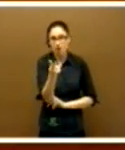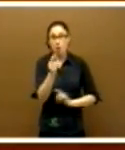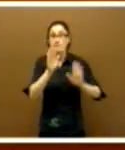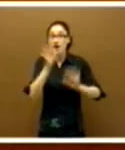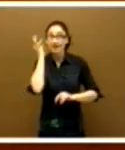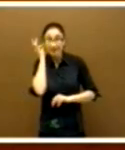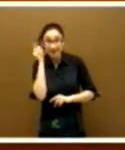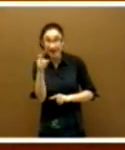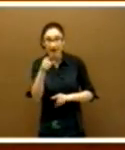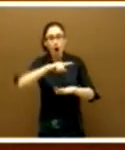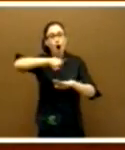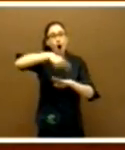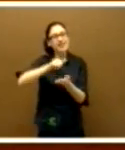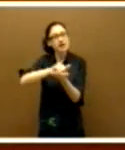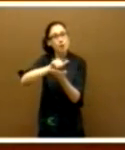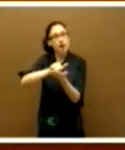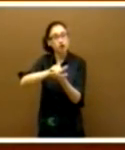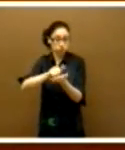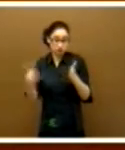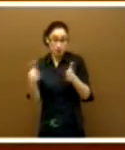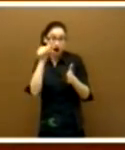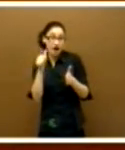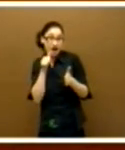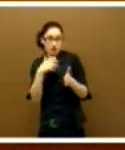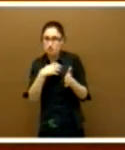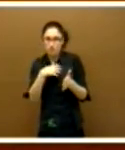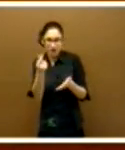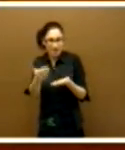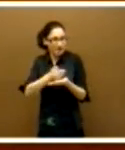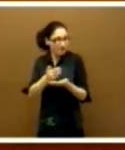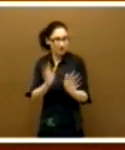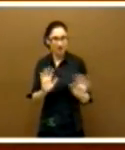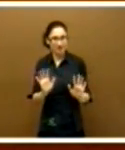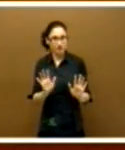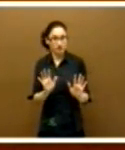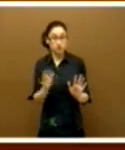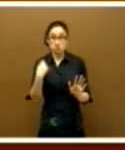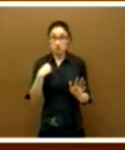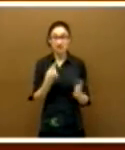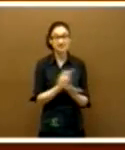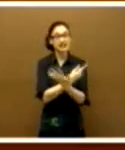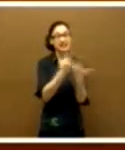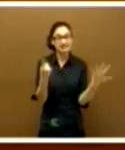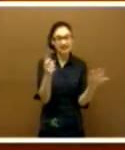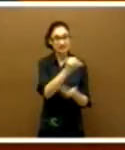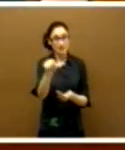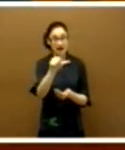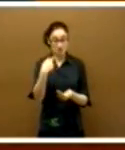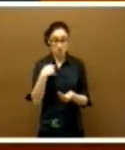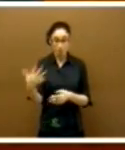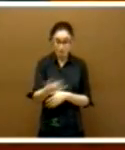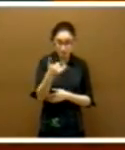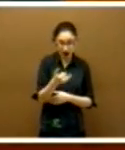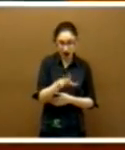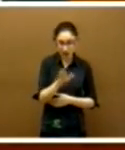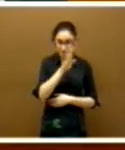no puede acumular horas de vuelo durante su embarazo y no puede acumular horas de vuelo las 16 semanas que tiene de baja maternal ni